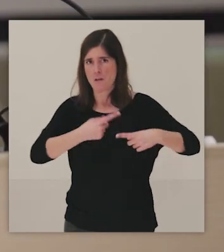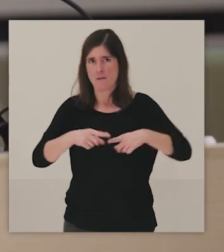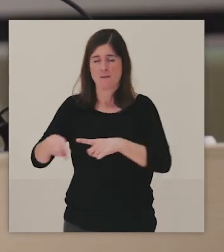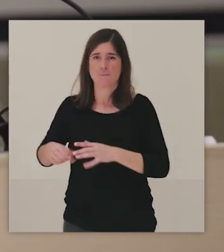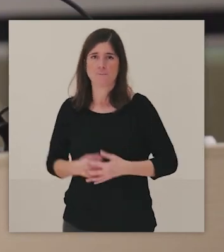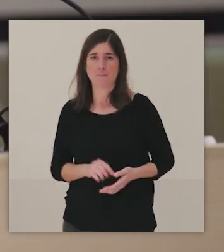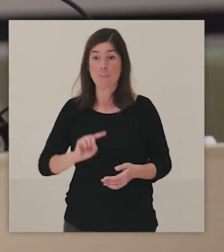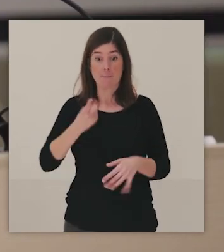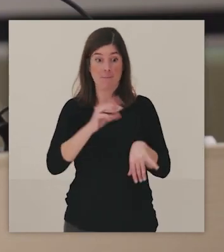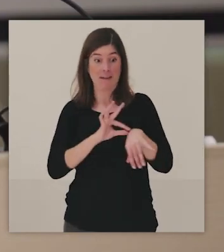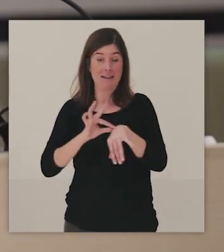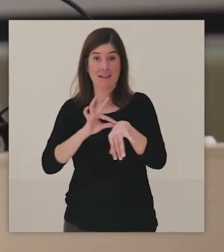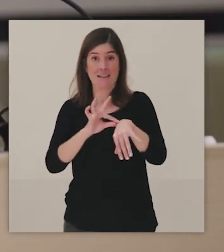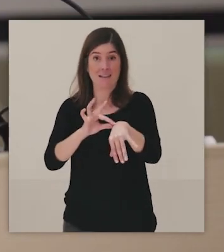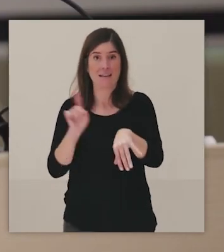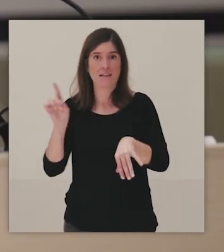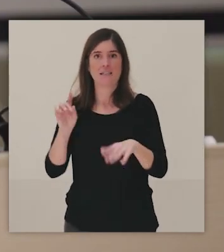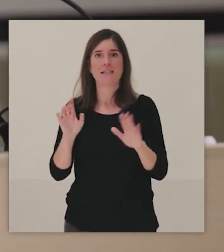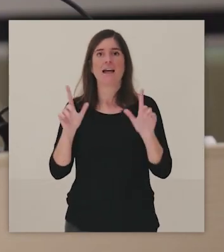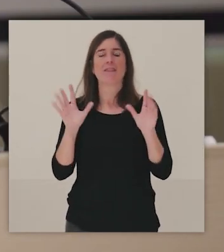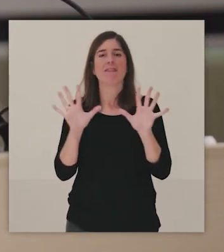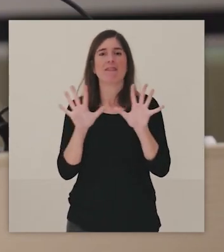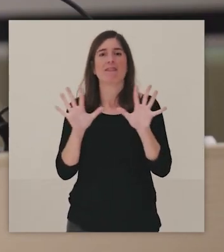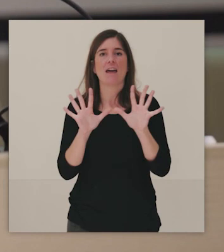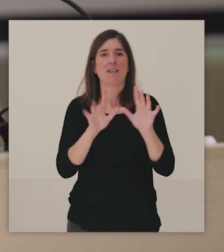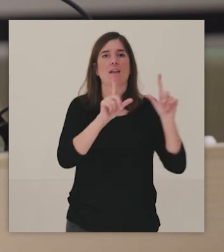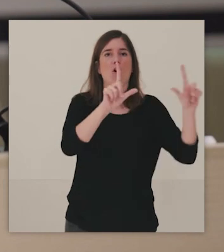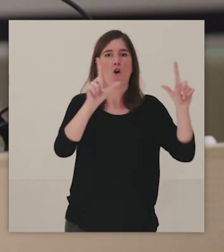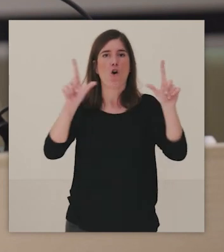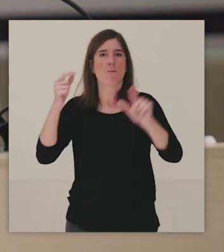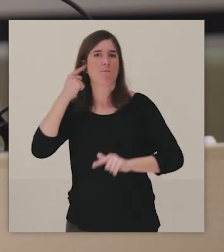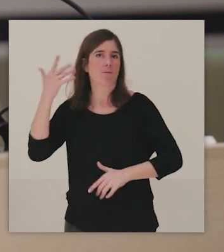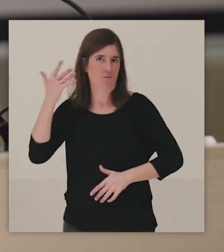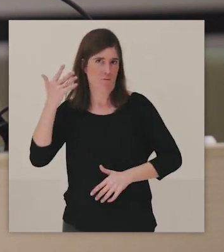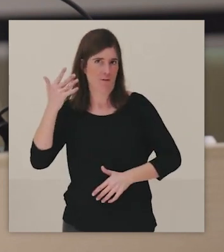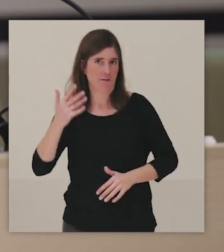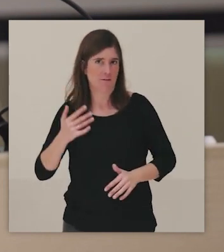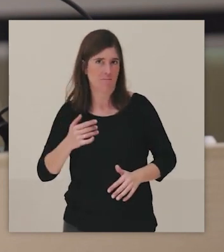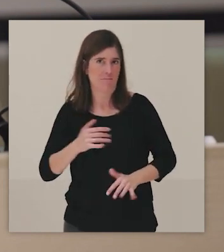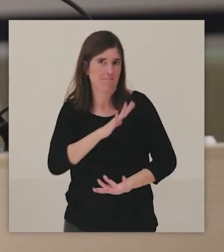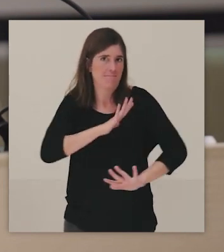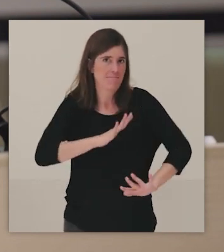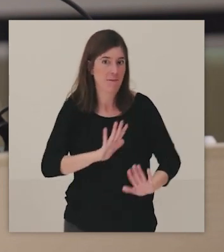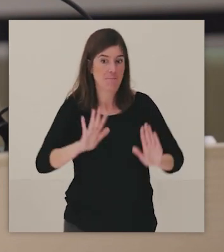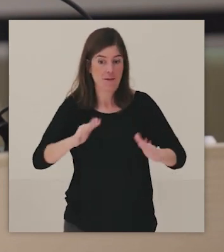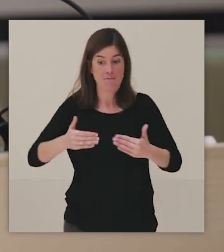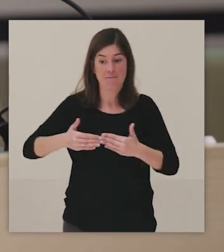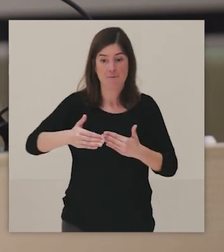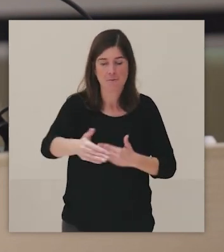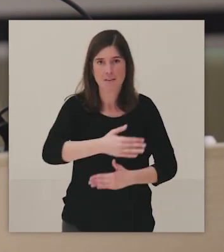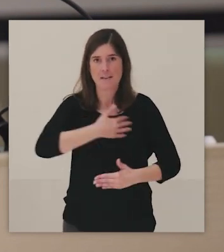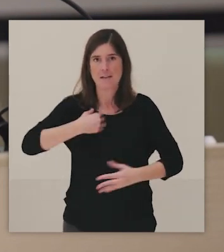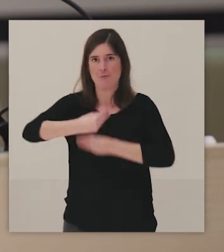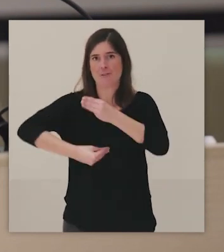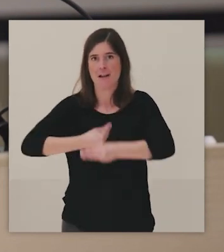primera guía accesible, esta de 10 obras maestras, pero bueno, yo creo que lo ideal sería ir incorporando también recorridos